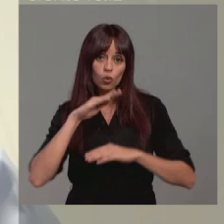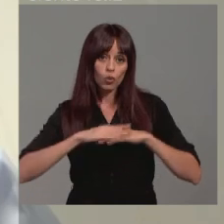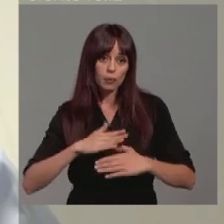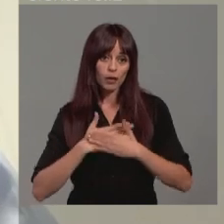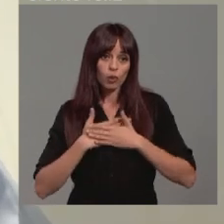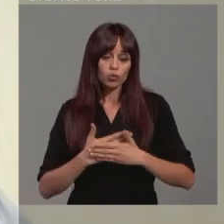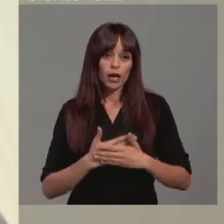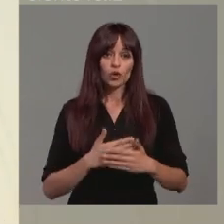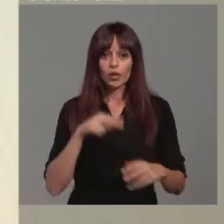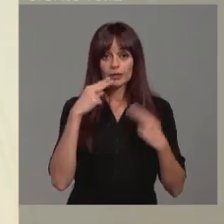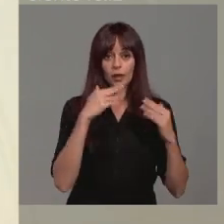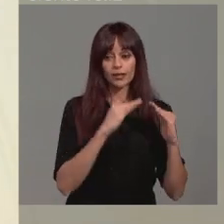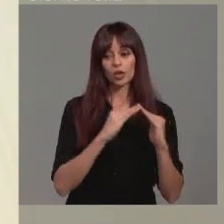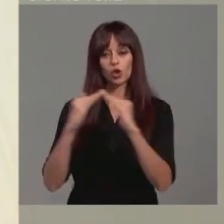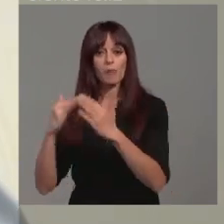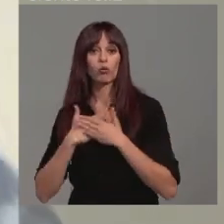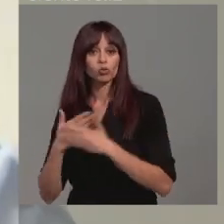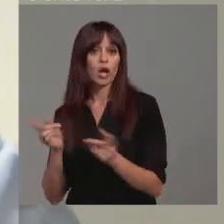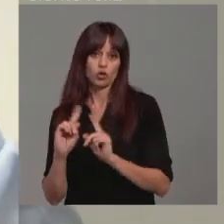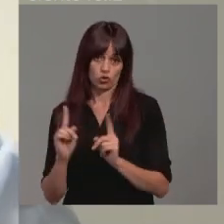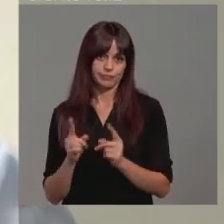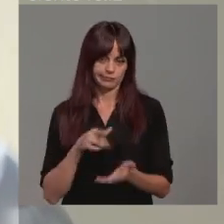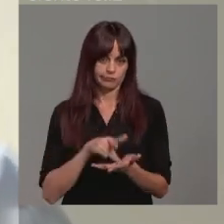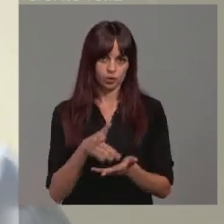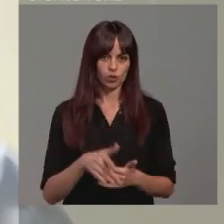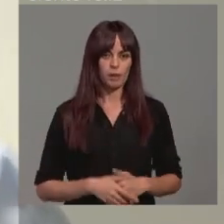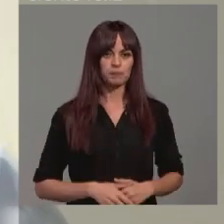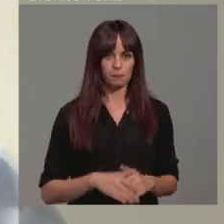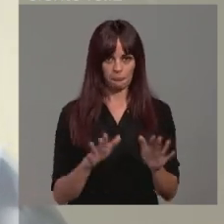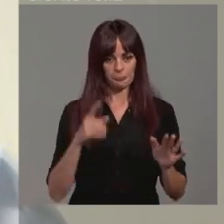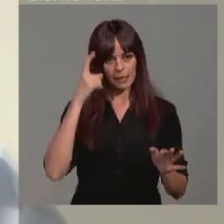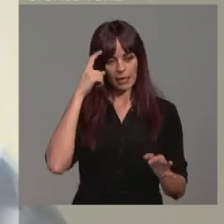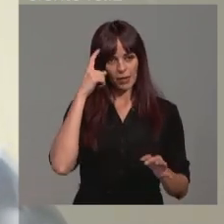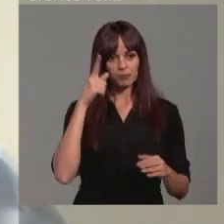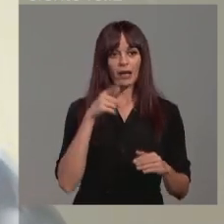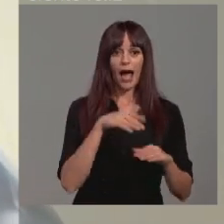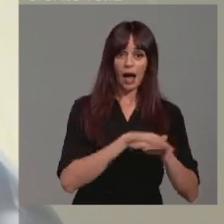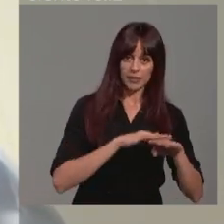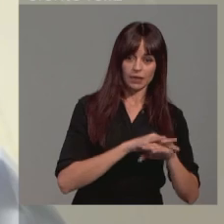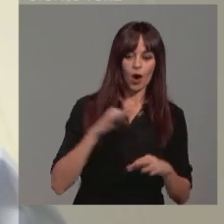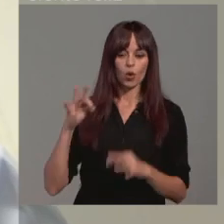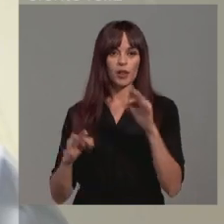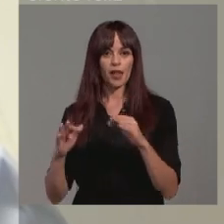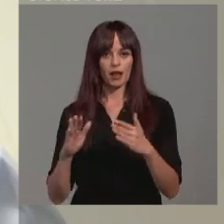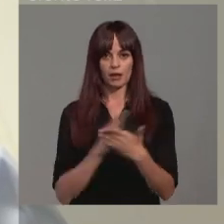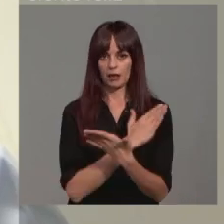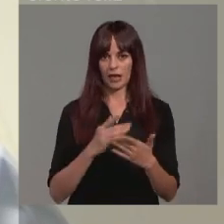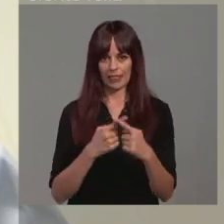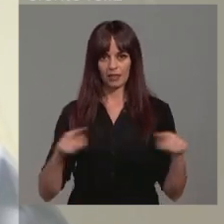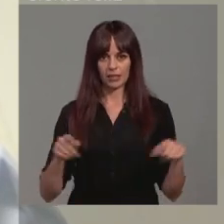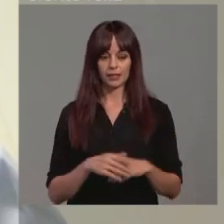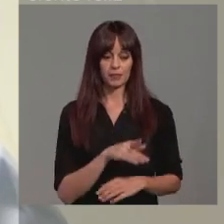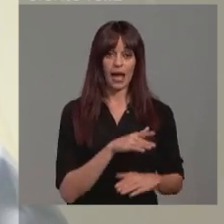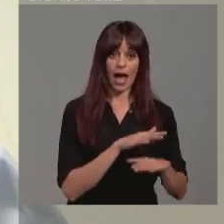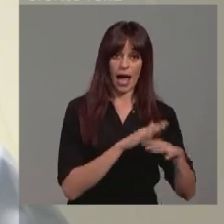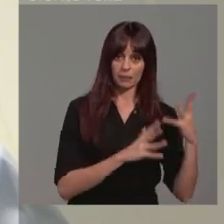entrega, pues bueno, del restaurante. En este punto hay que diferenciar entre la vía administrativa y la vía judicial. Y si bien es cierto que la vía